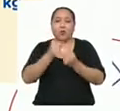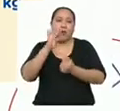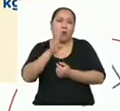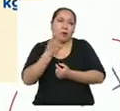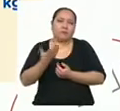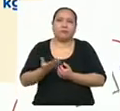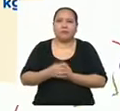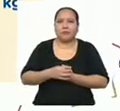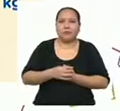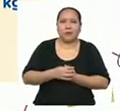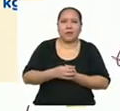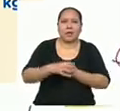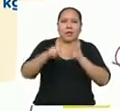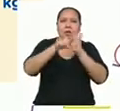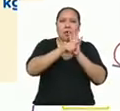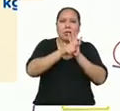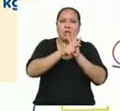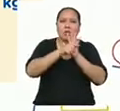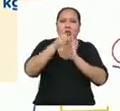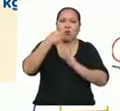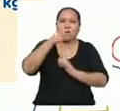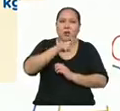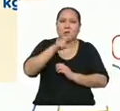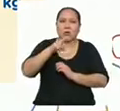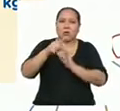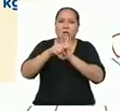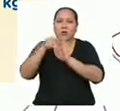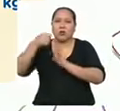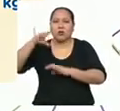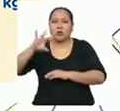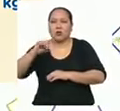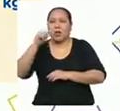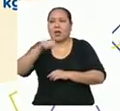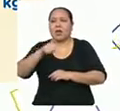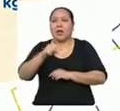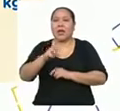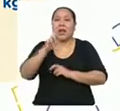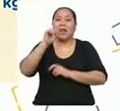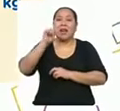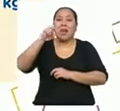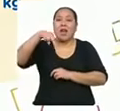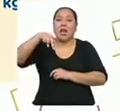a ver, resta por aquí. El rango ahí es de 4 kilogramos.